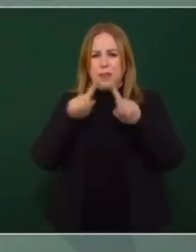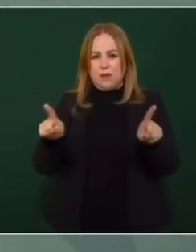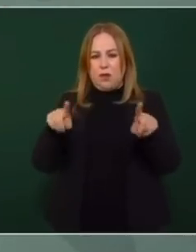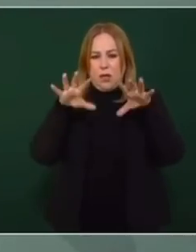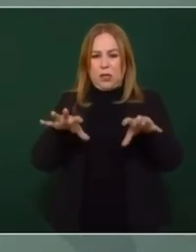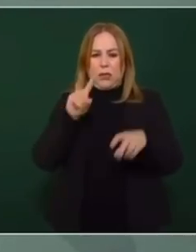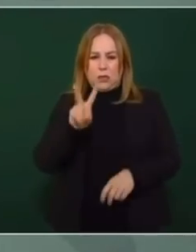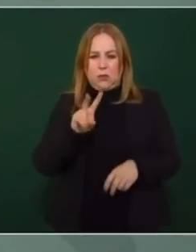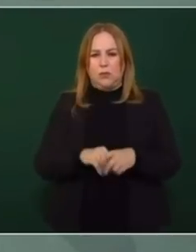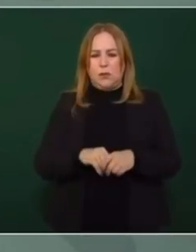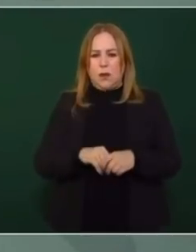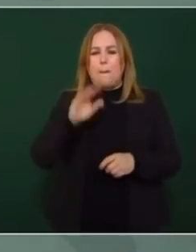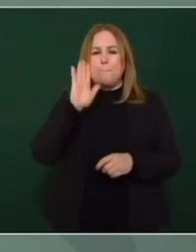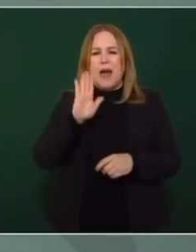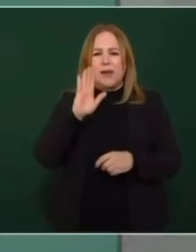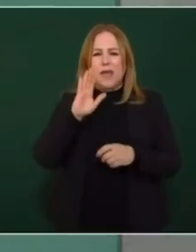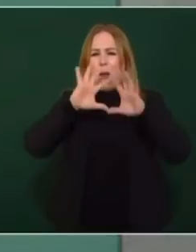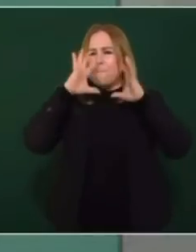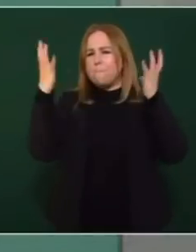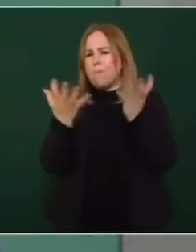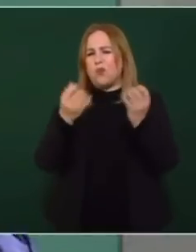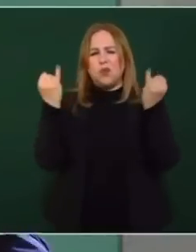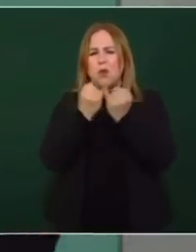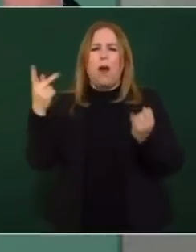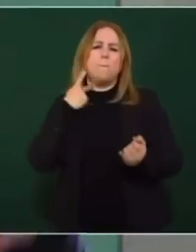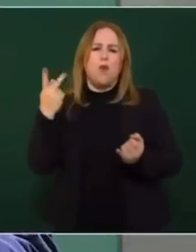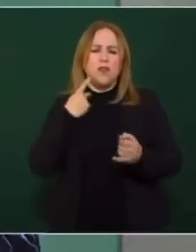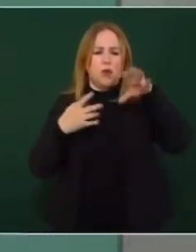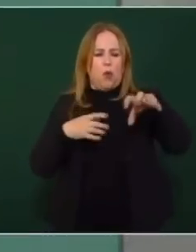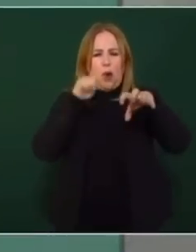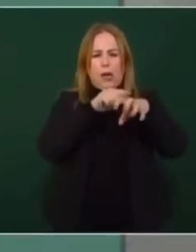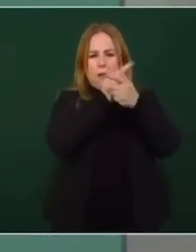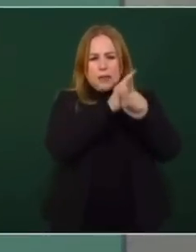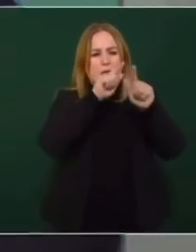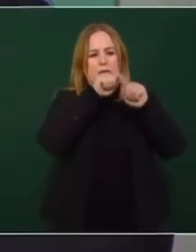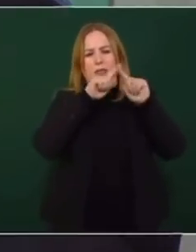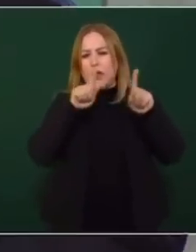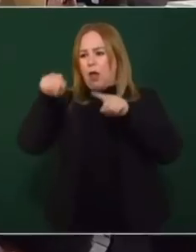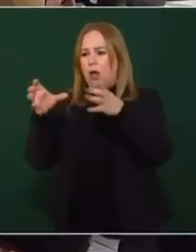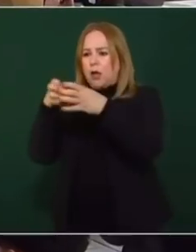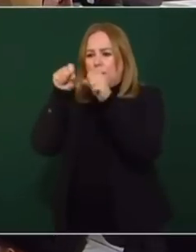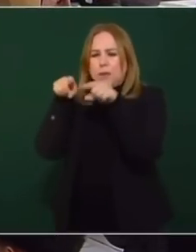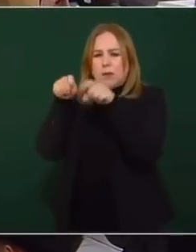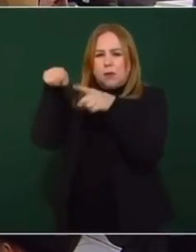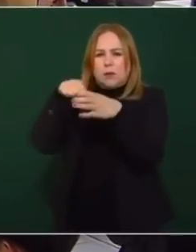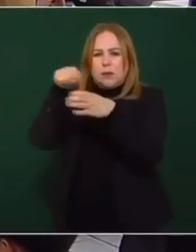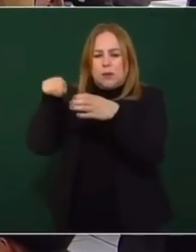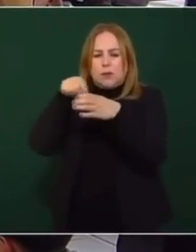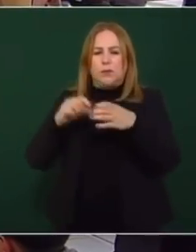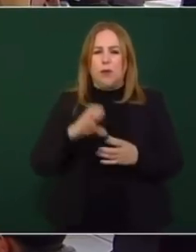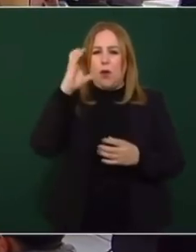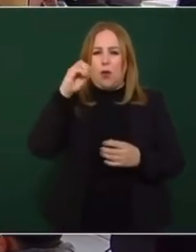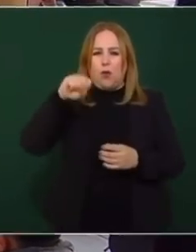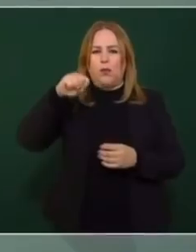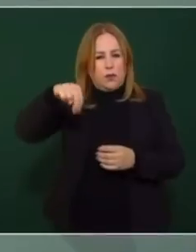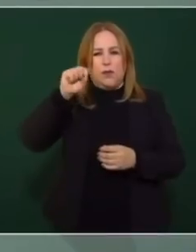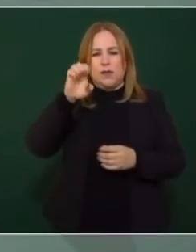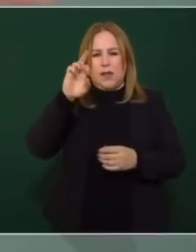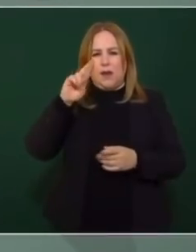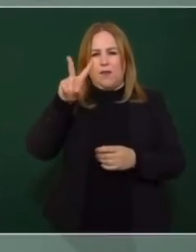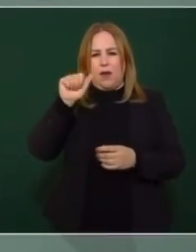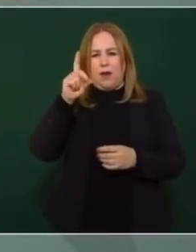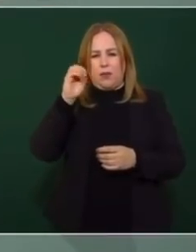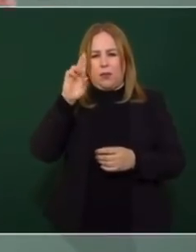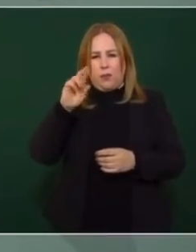diría la historia del mundo en lo político. Es el movimiento liberal y el movimiento conservador. Y el movimiento liberal